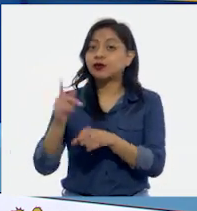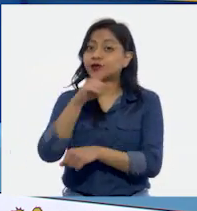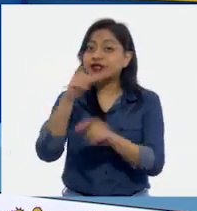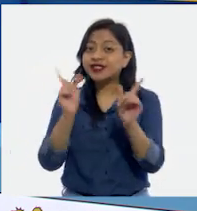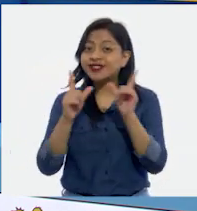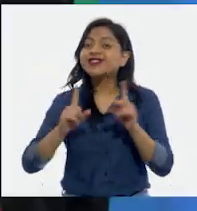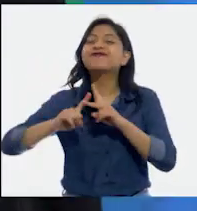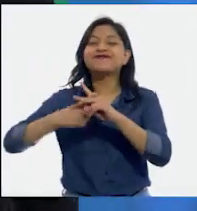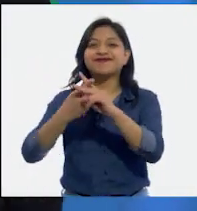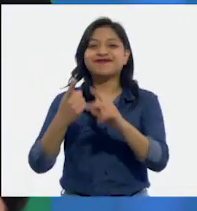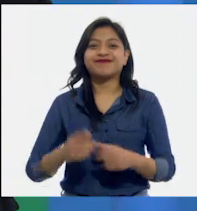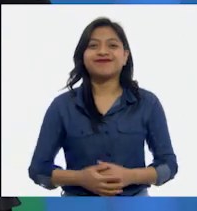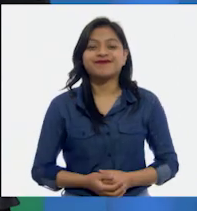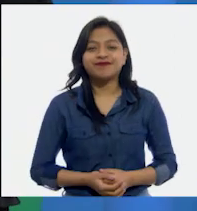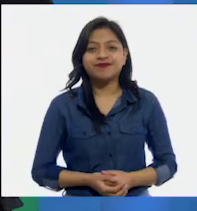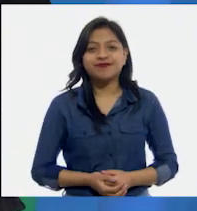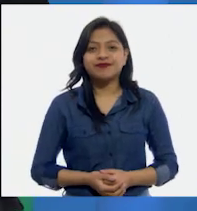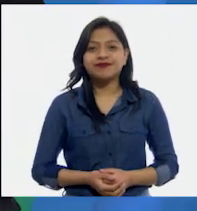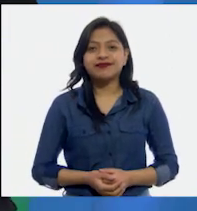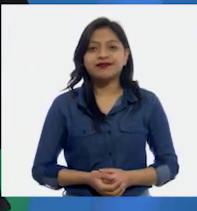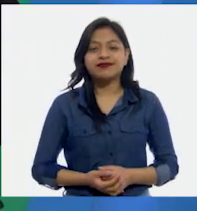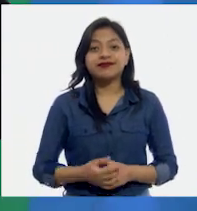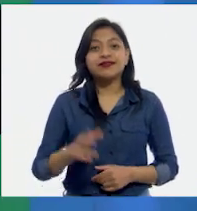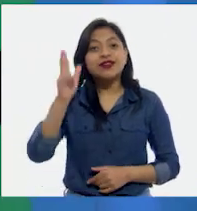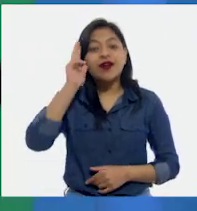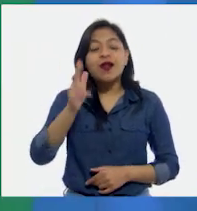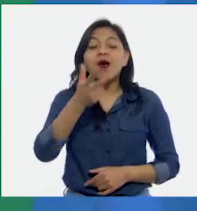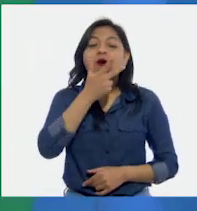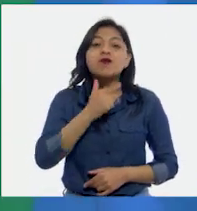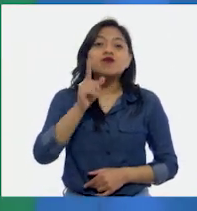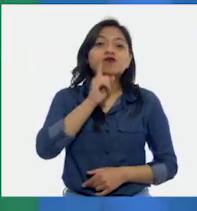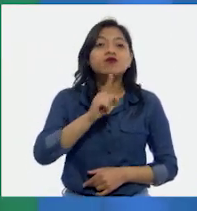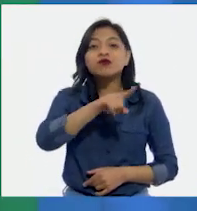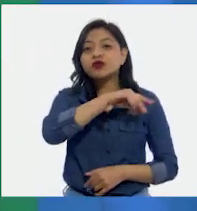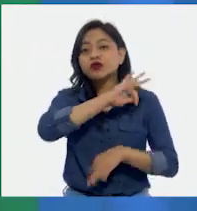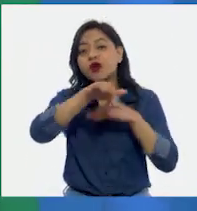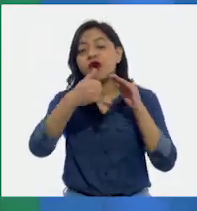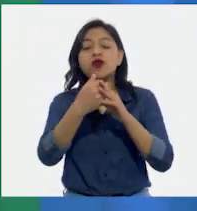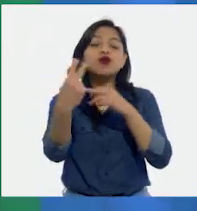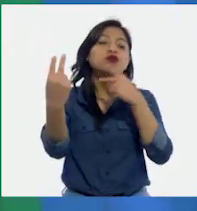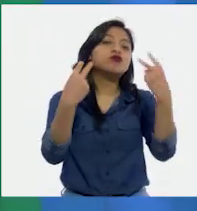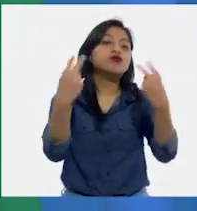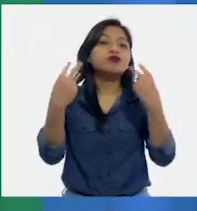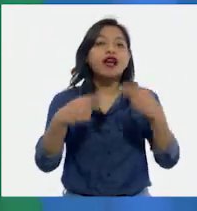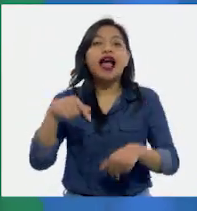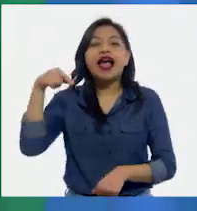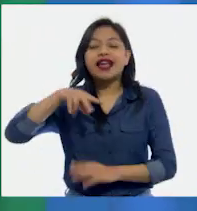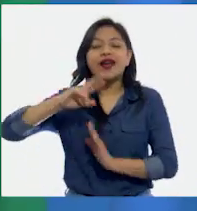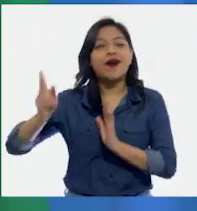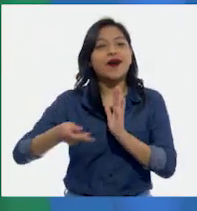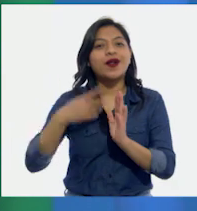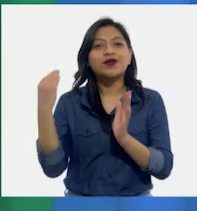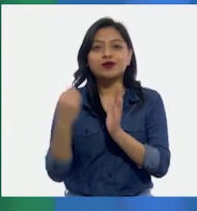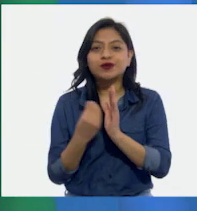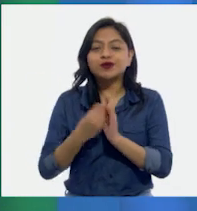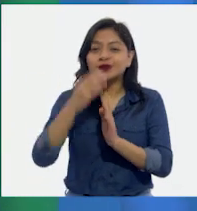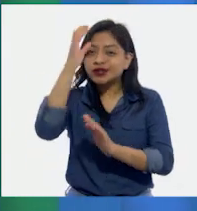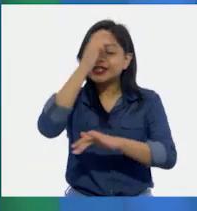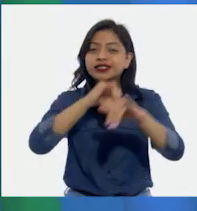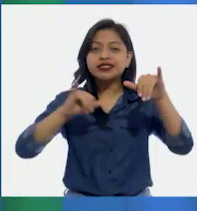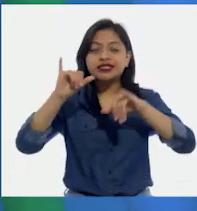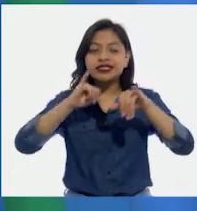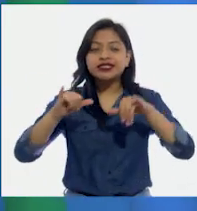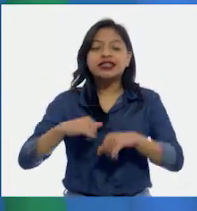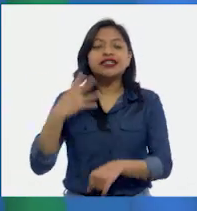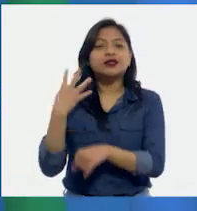¡Comenzamos! Hola a todas y todos ustedes que nos acompañan nuevamente en la clase de Ciencias Naturales de Cuarto